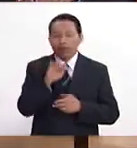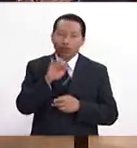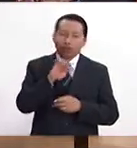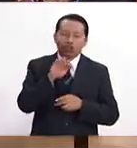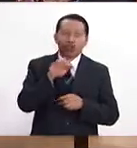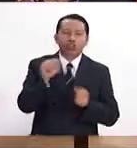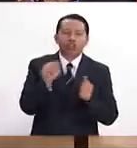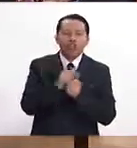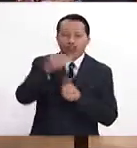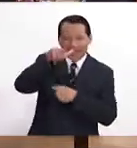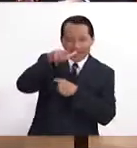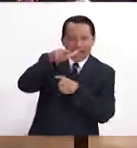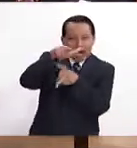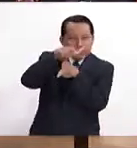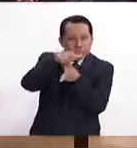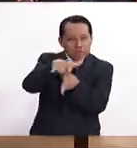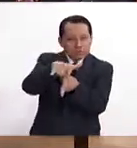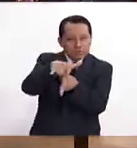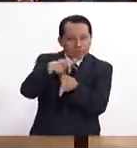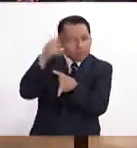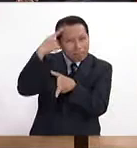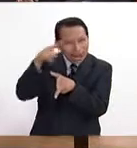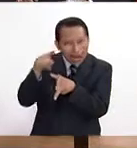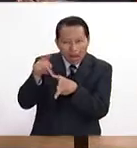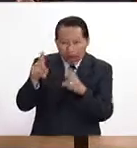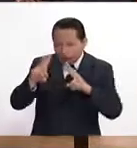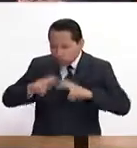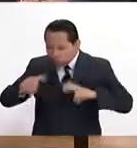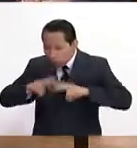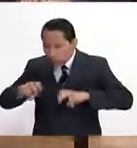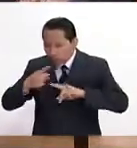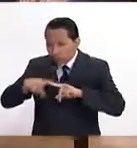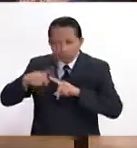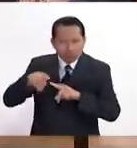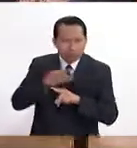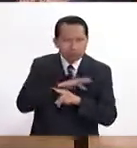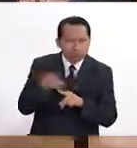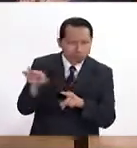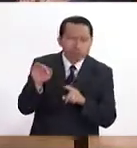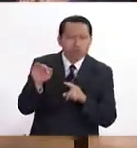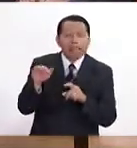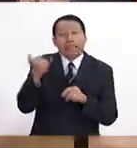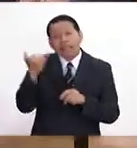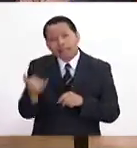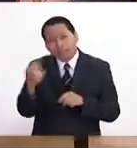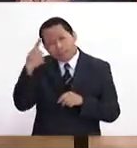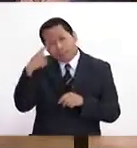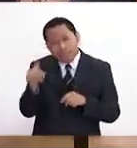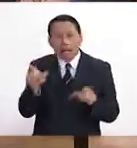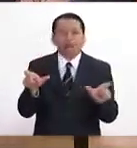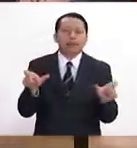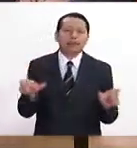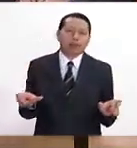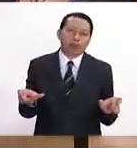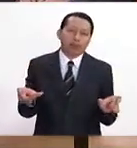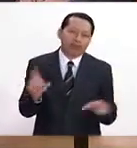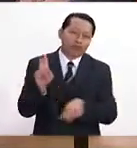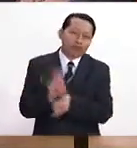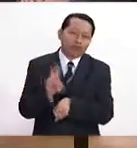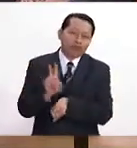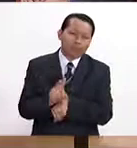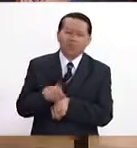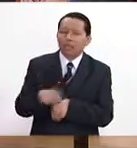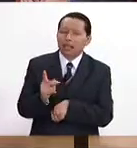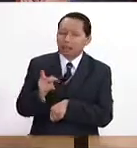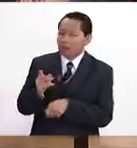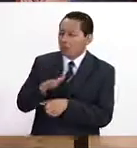y también los ubicamos para asuntos de seguridad, pero ¿de qué se trata